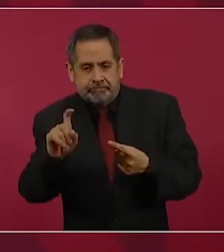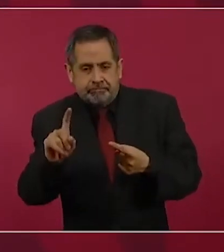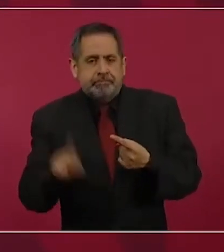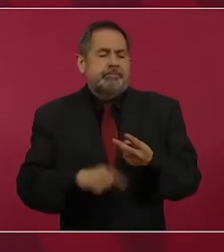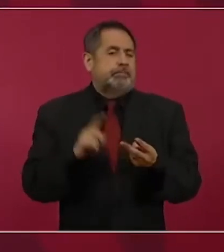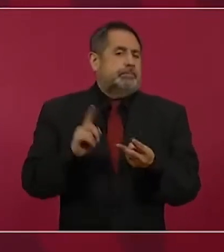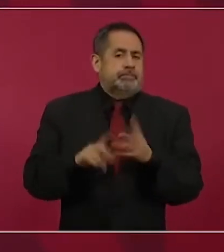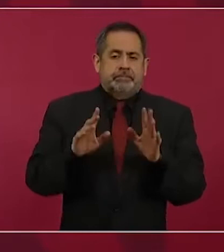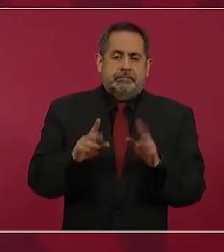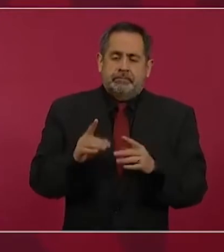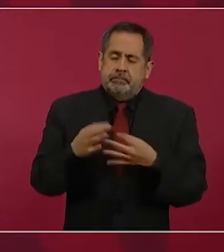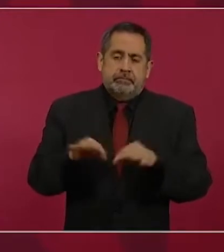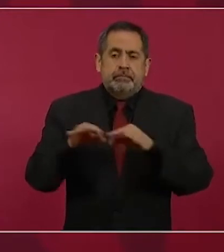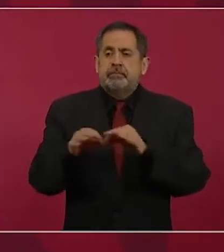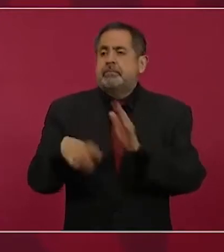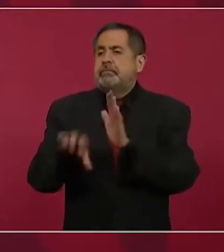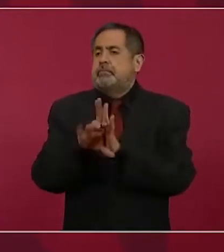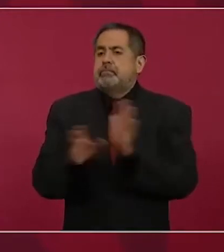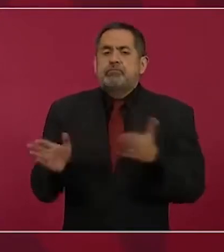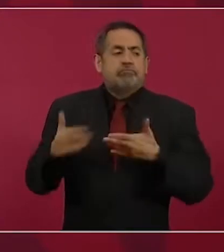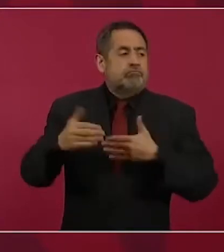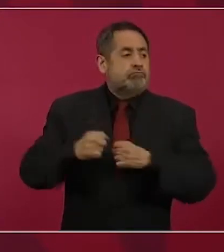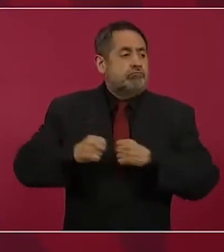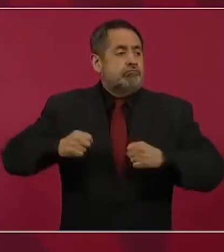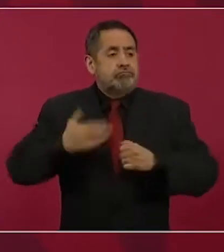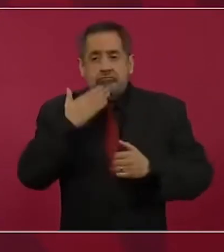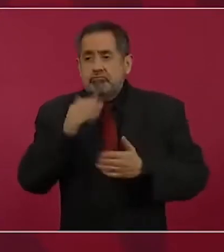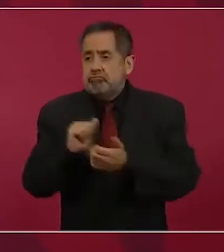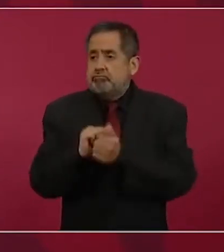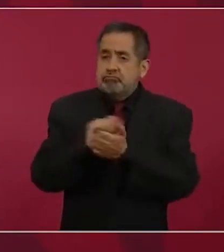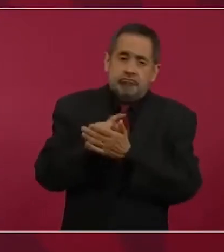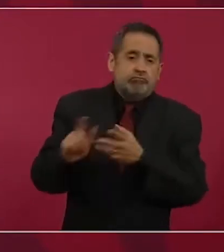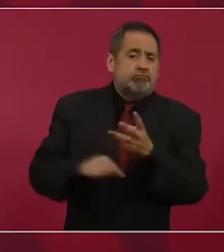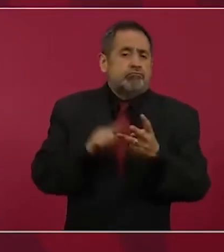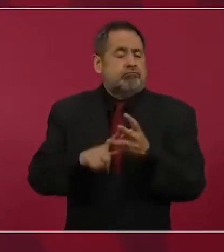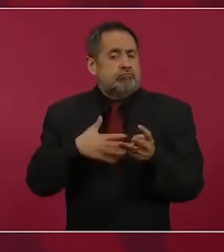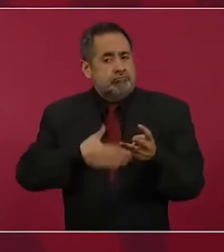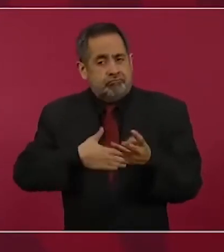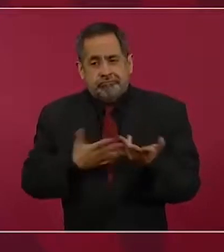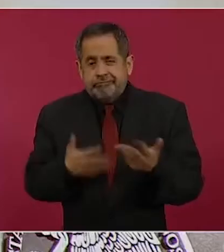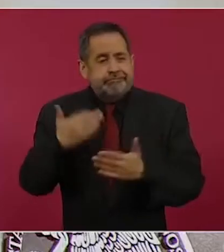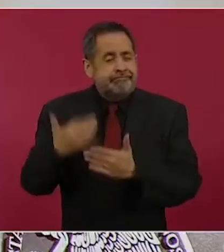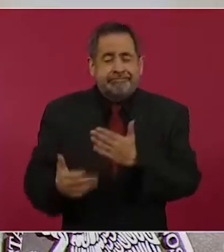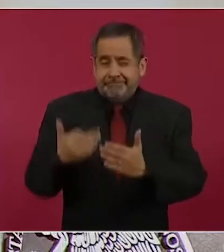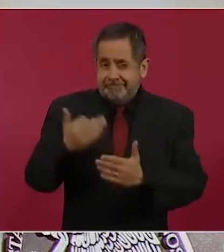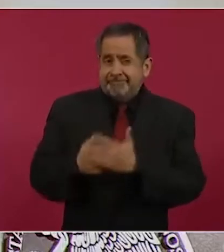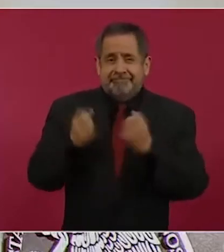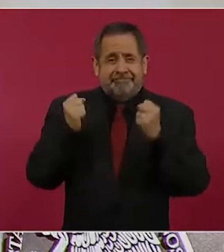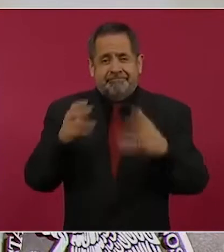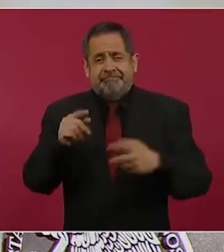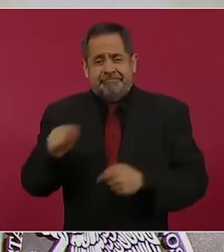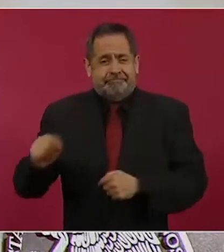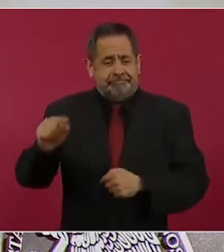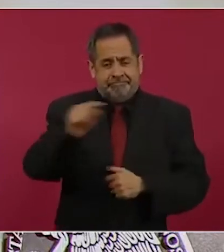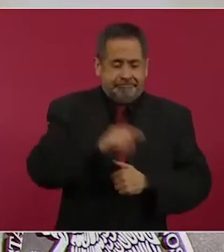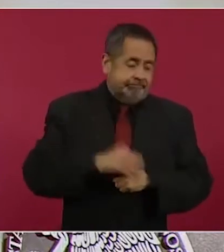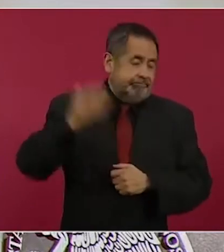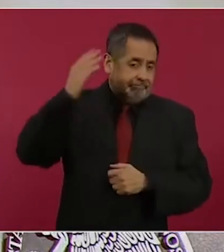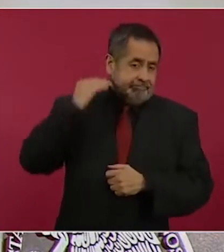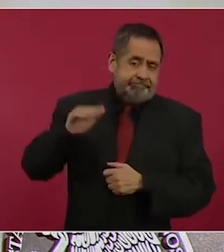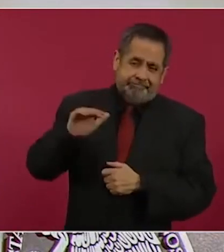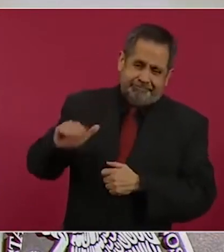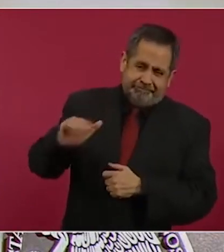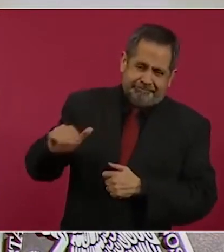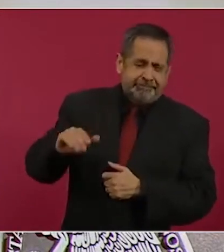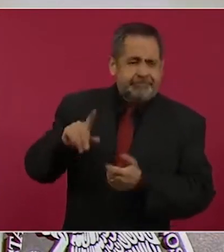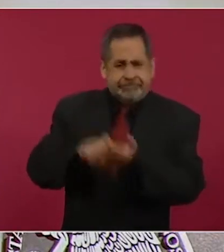son cuestiones de aulas, que son sanitarios, que eso era algo que se pedía y se reclamaba y era un